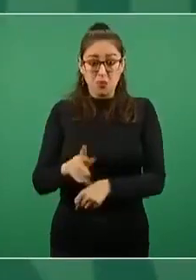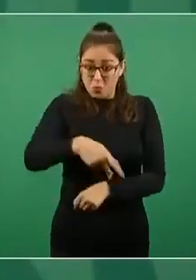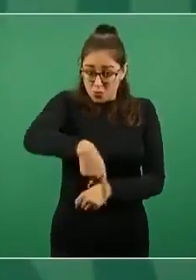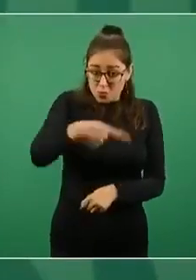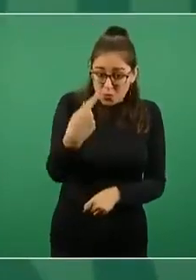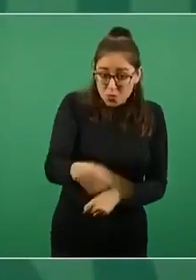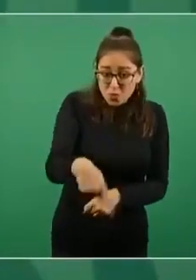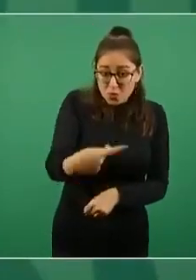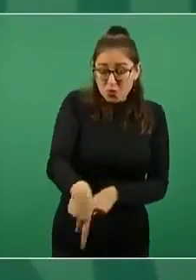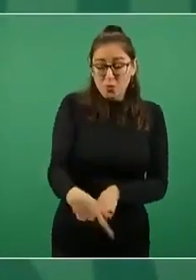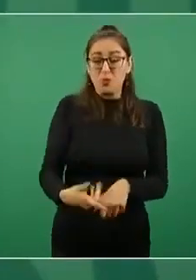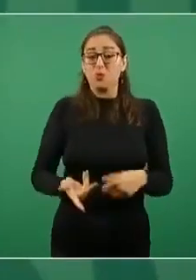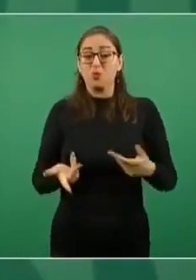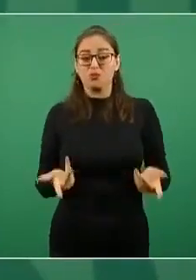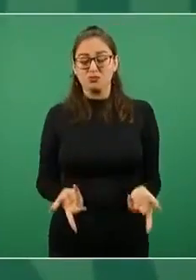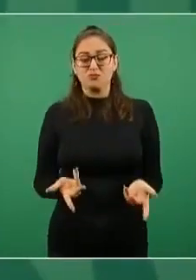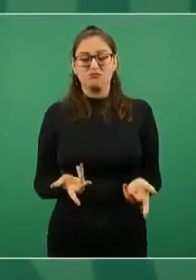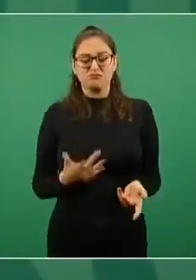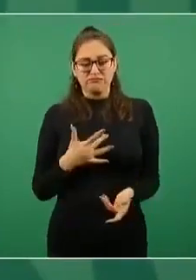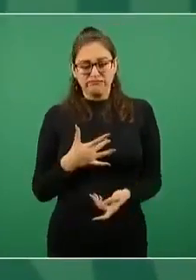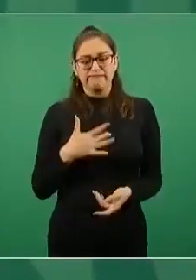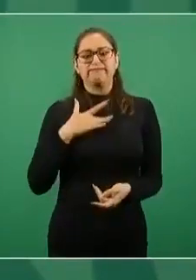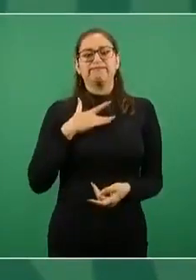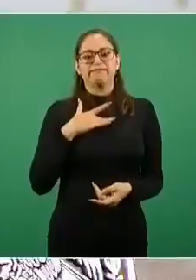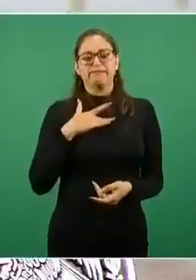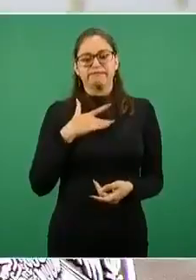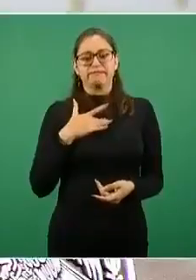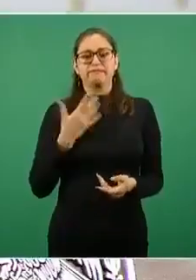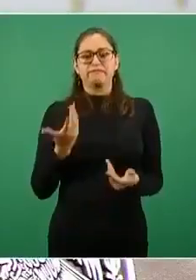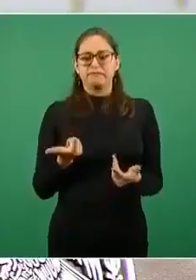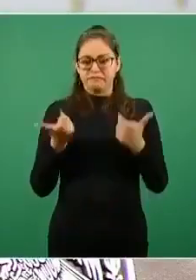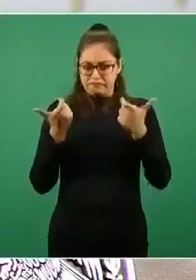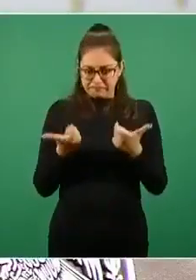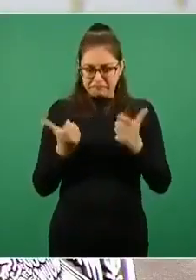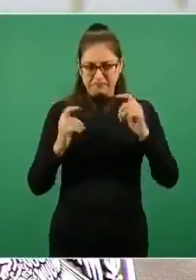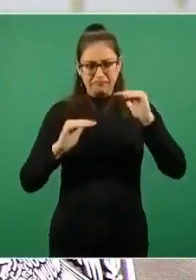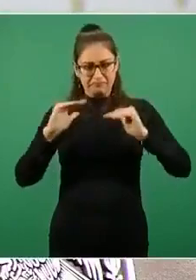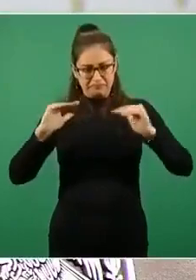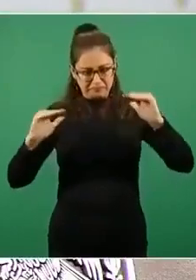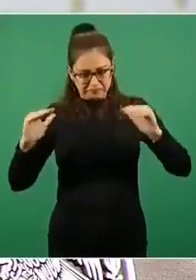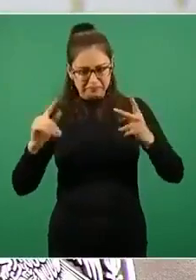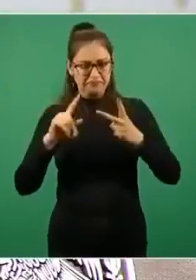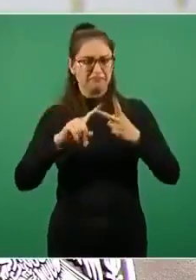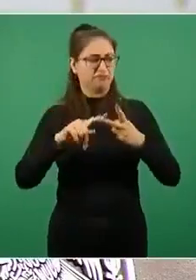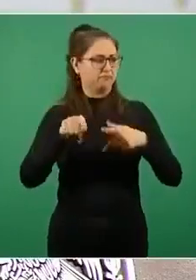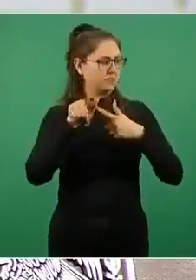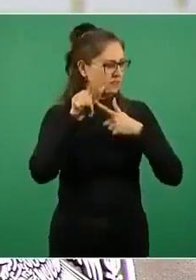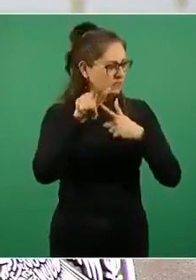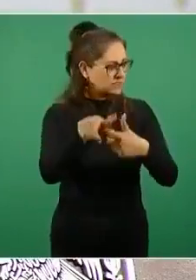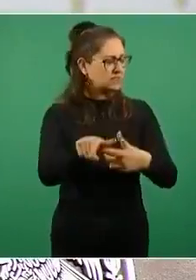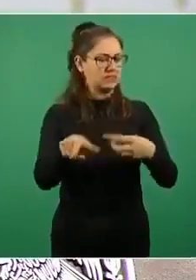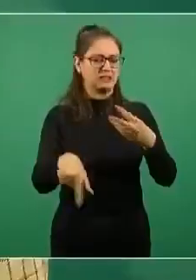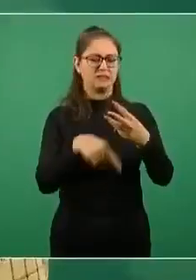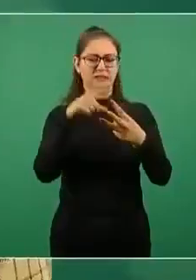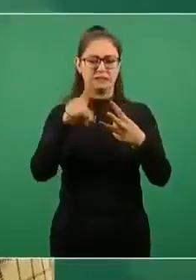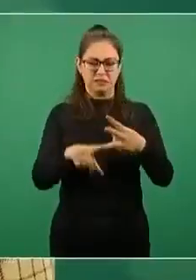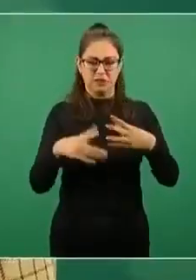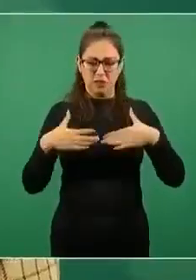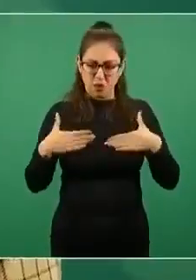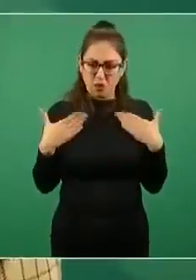nos proporciona a los mexicanos la estabilidad, la continuidad y la